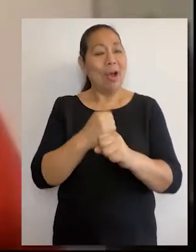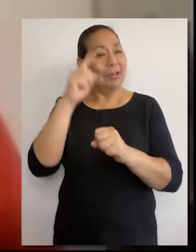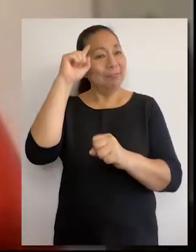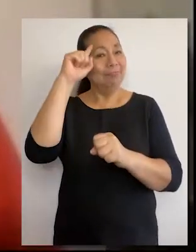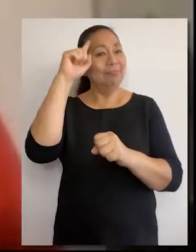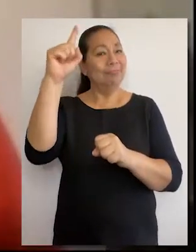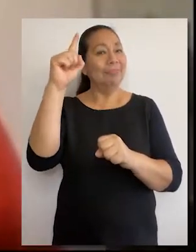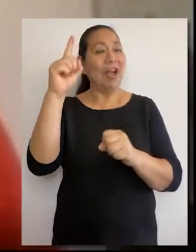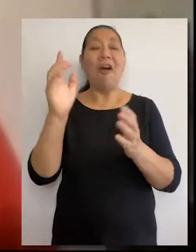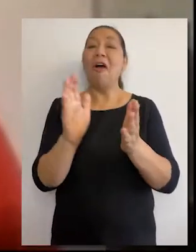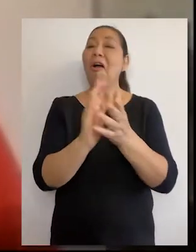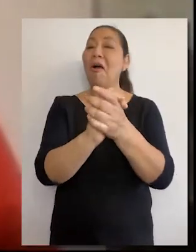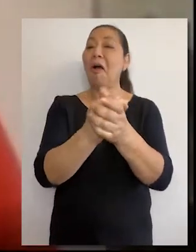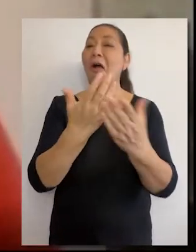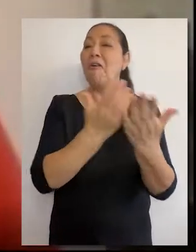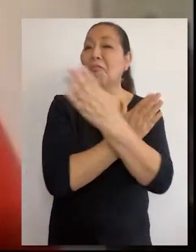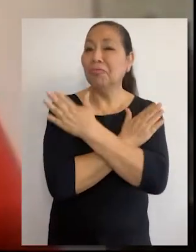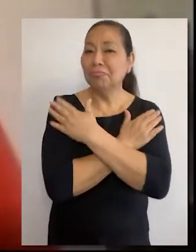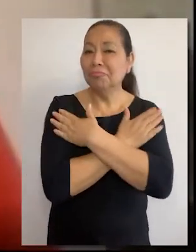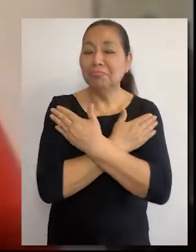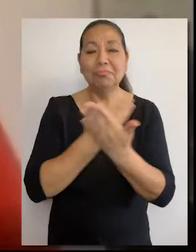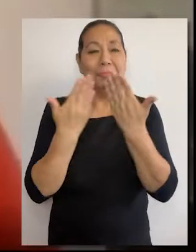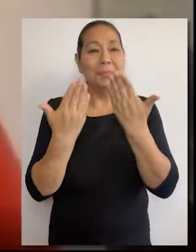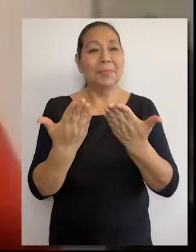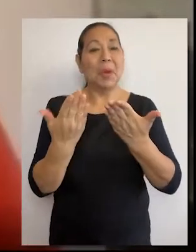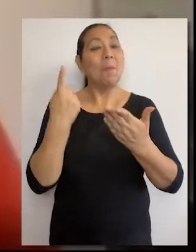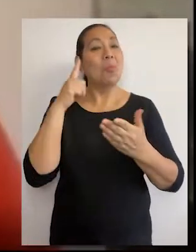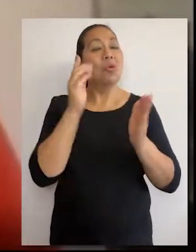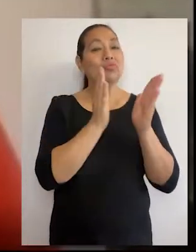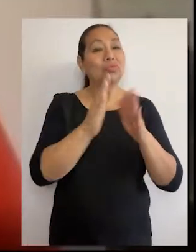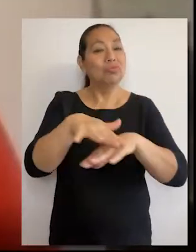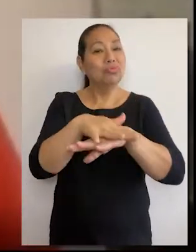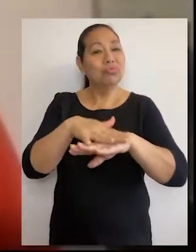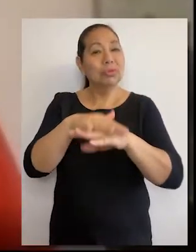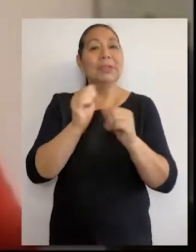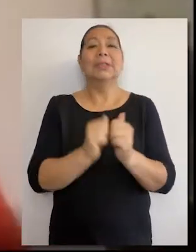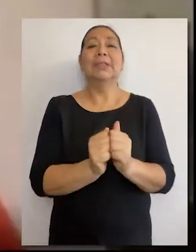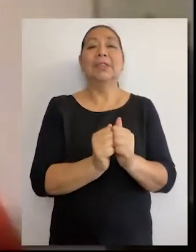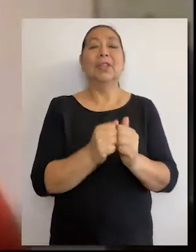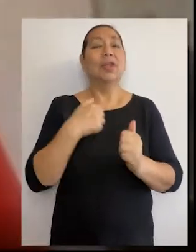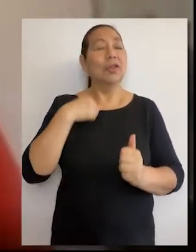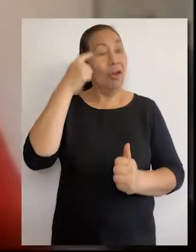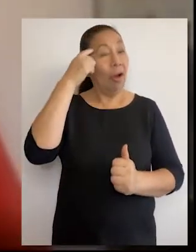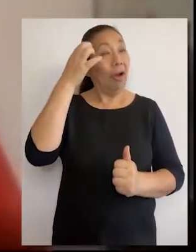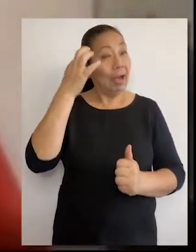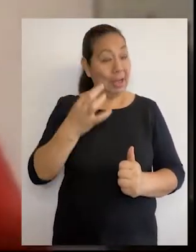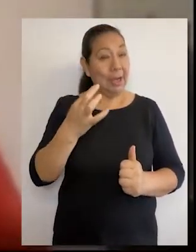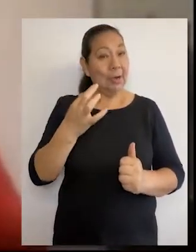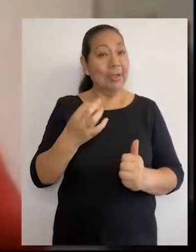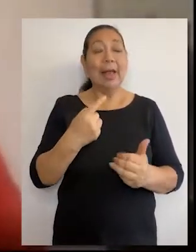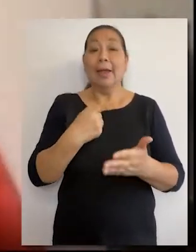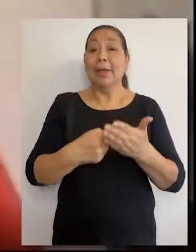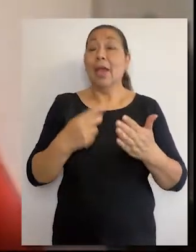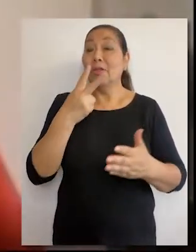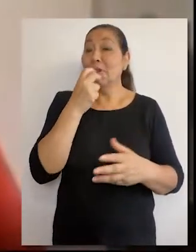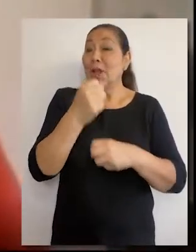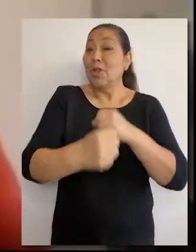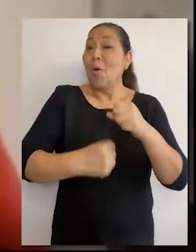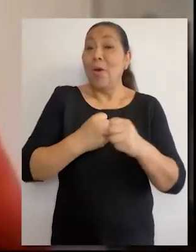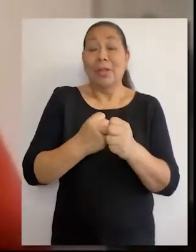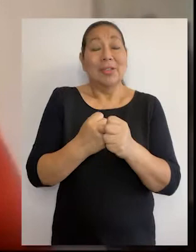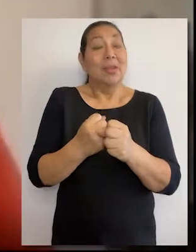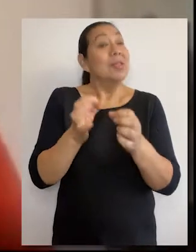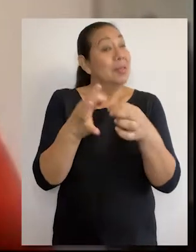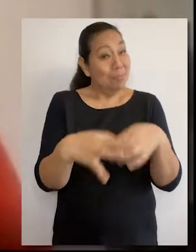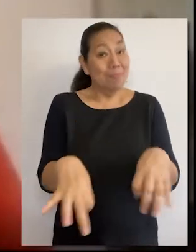inauguró el evento y felicitó al Tribunal Constitucional por su organización. Yo creo que en ese sentido el Bicentenario es